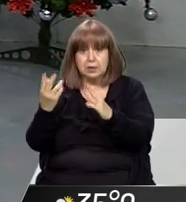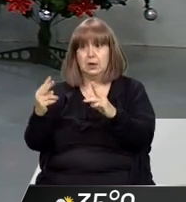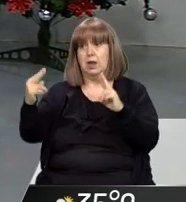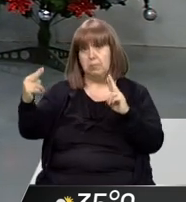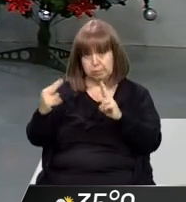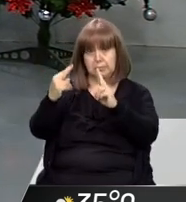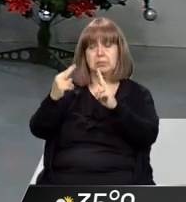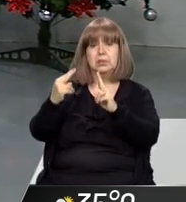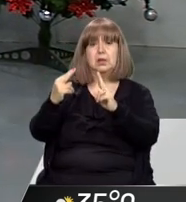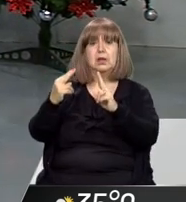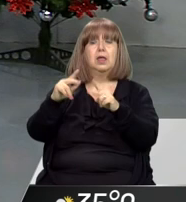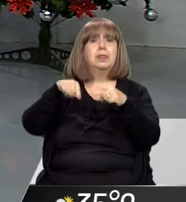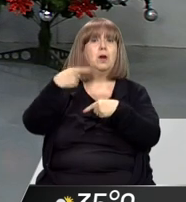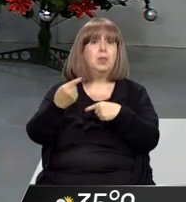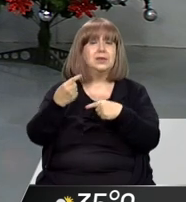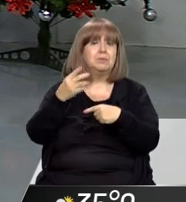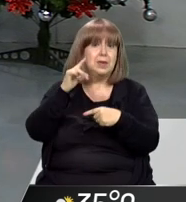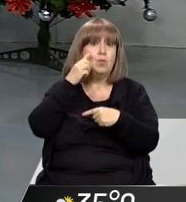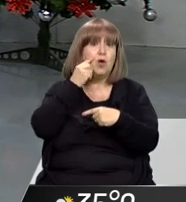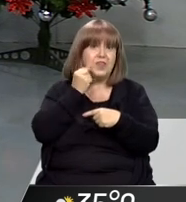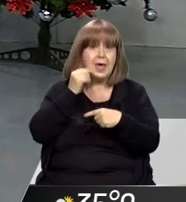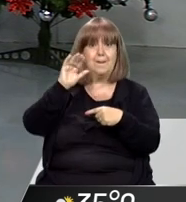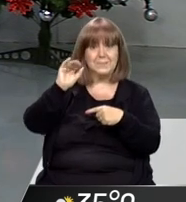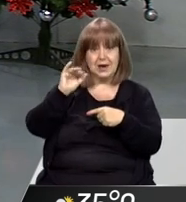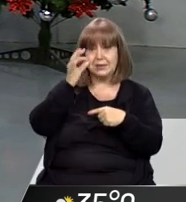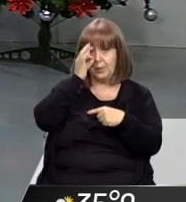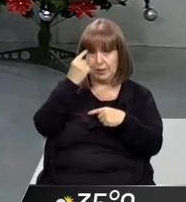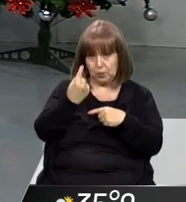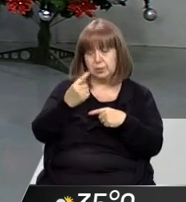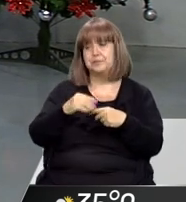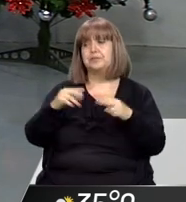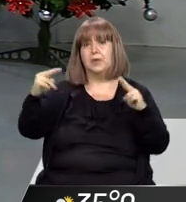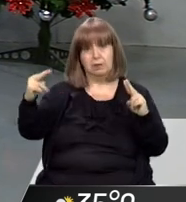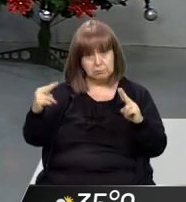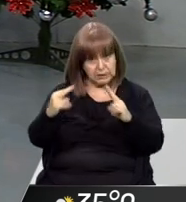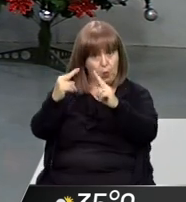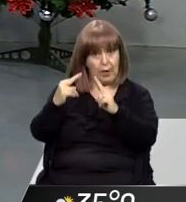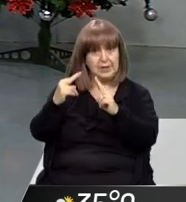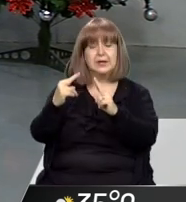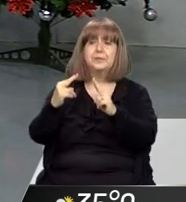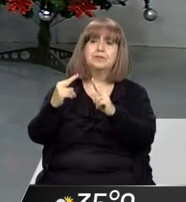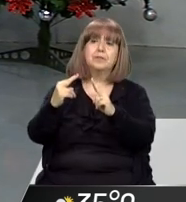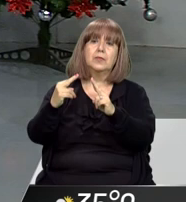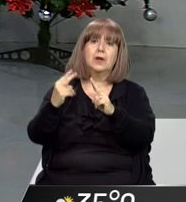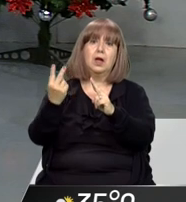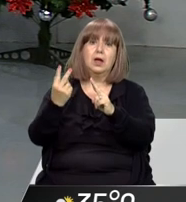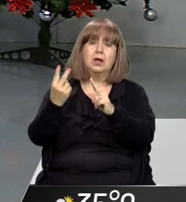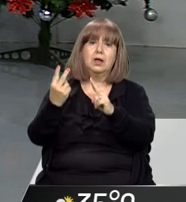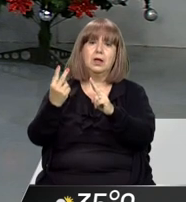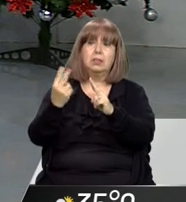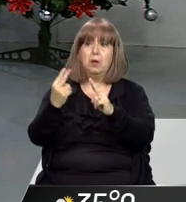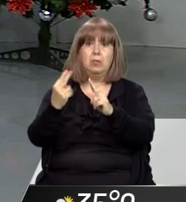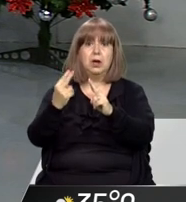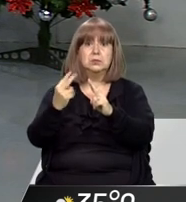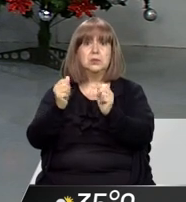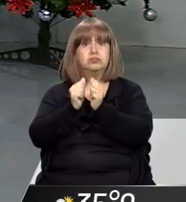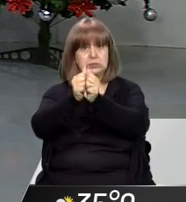personas. ¿Qué sigue pasando ese mismo día martes 21? Bueno, lo encuentran después a Salazar